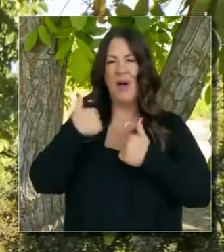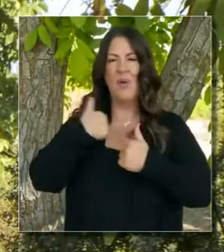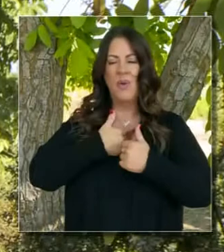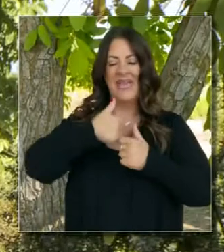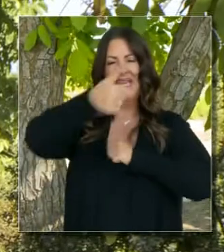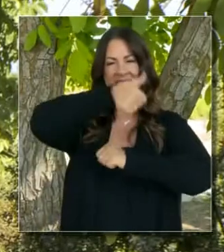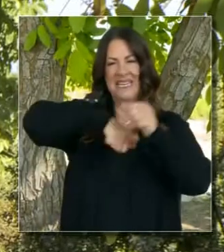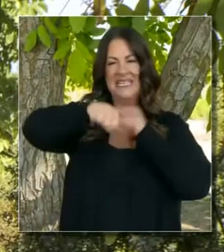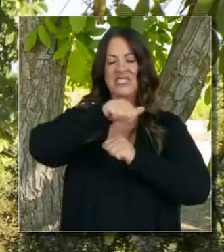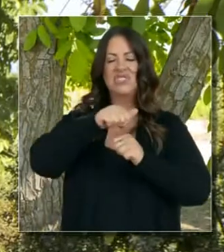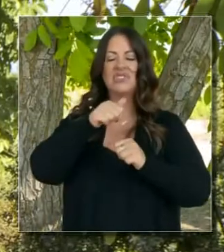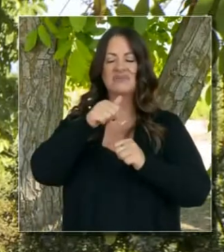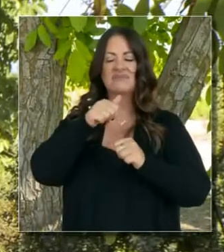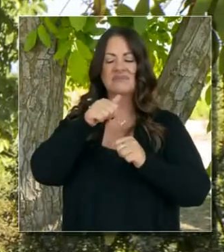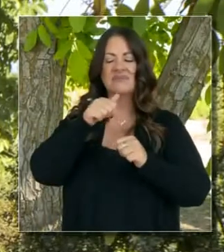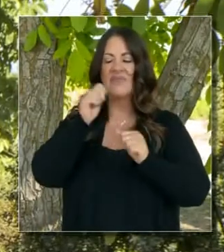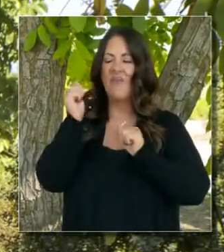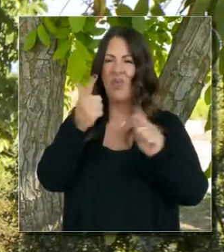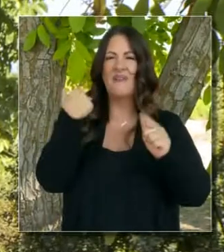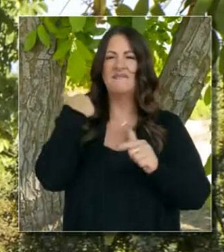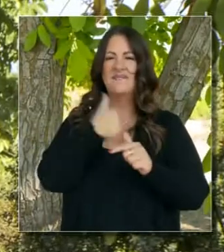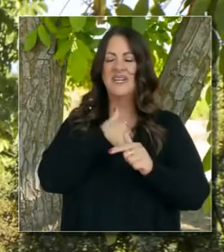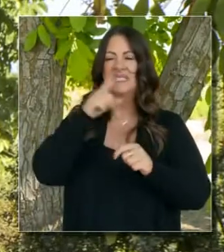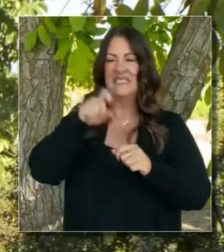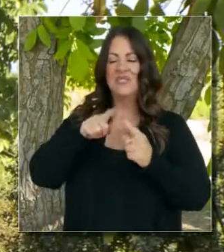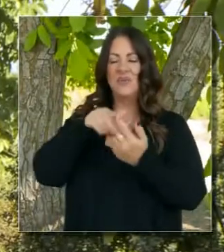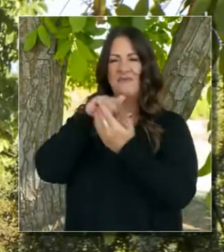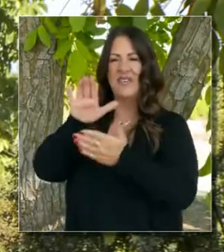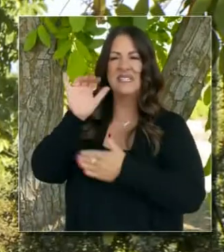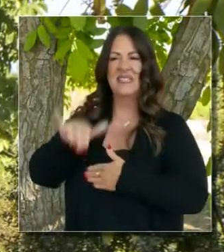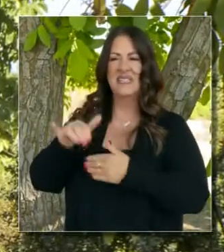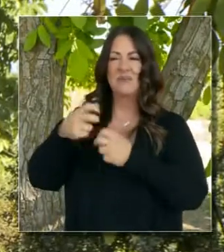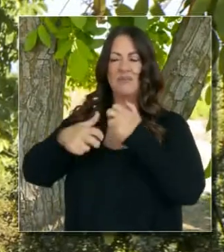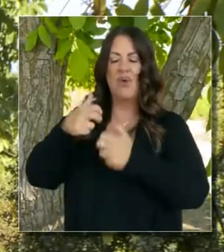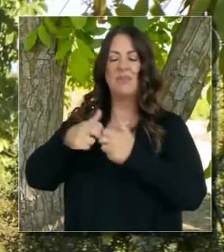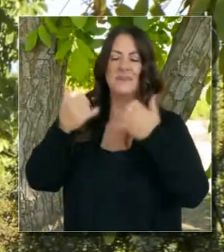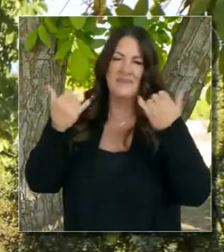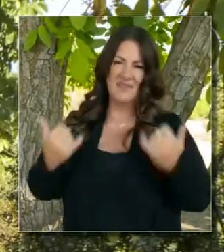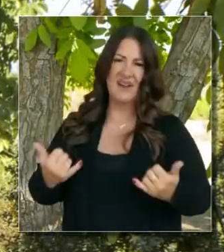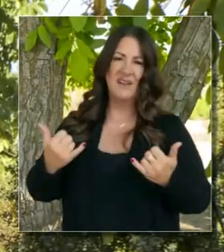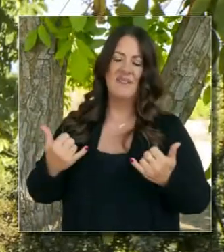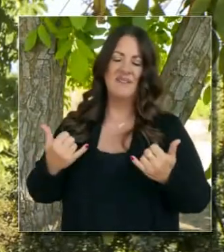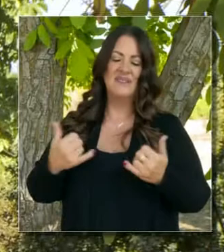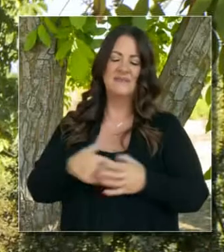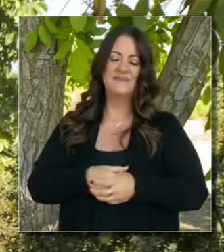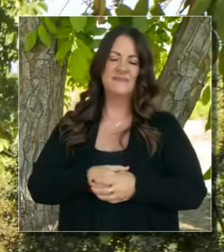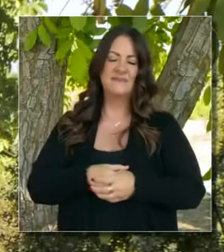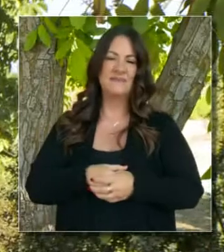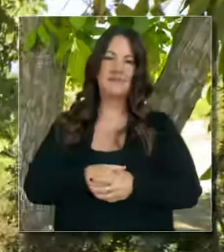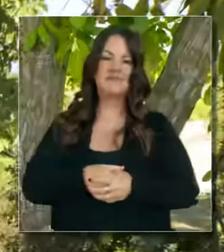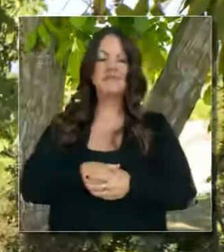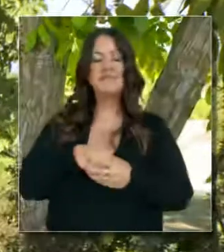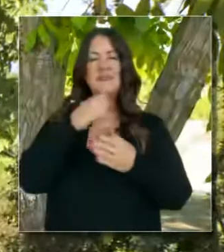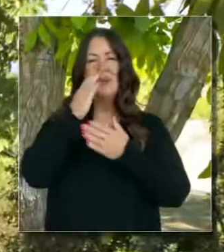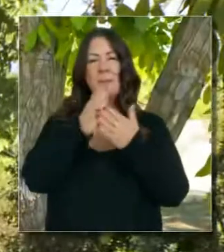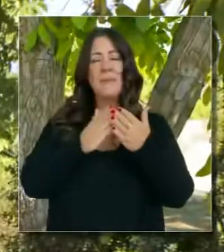interdependencias y no aislar ninguna de estas cuestiones. Y quiero que todo esto entre en efecto y